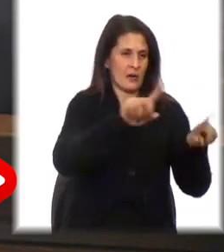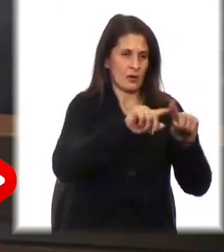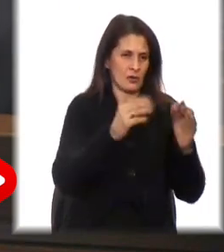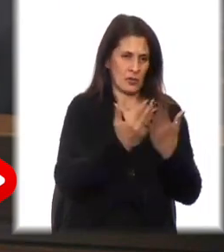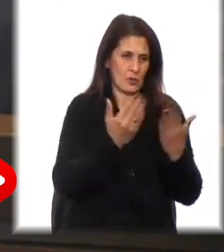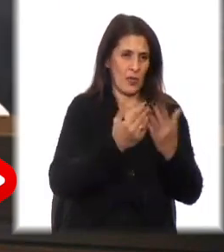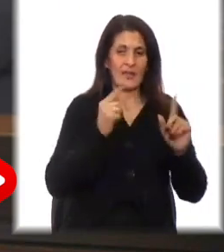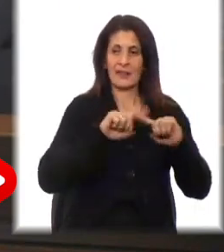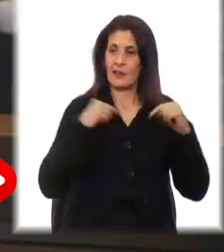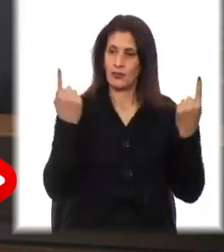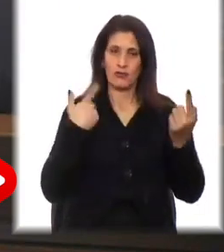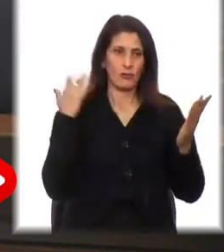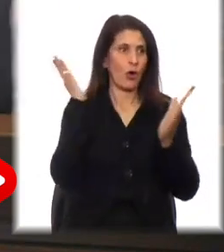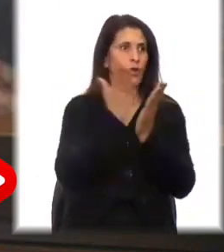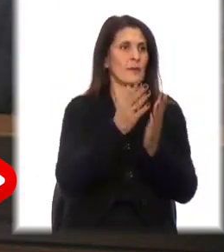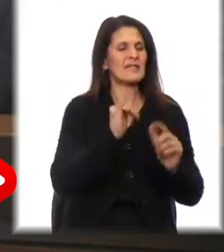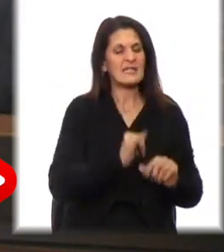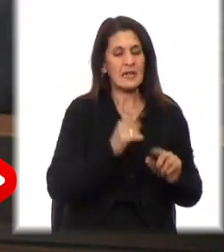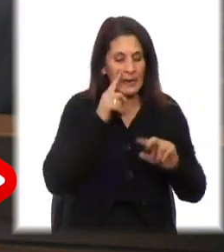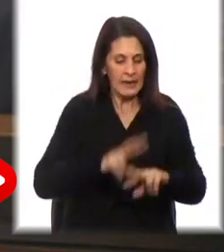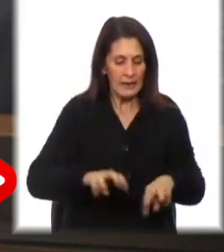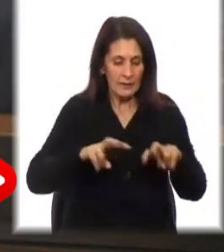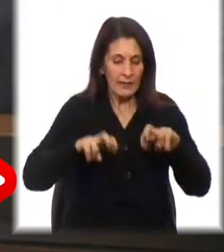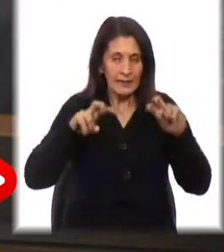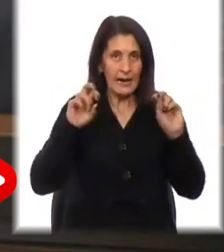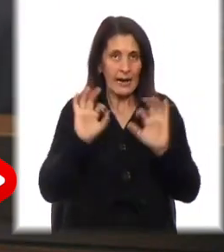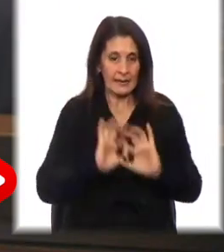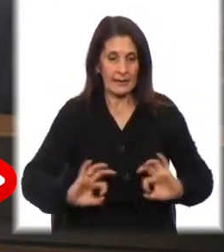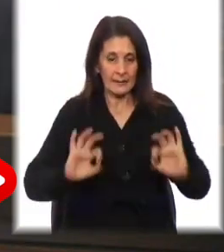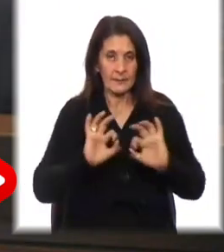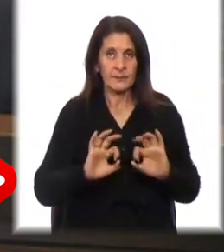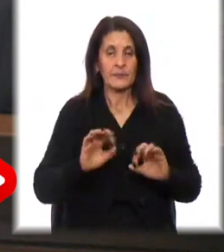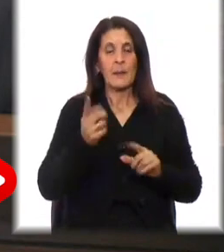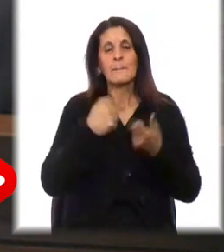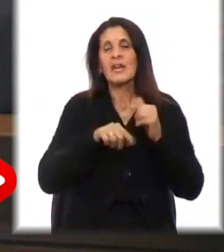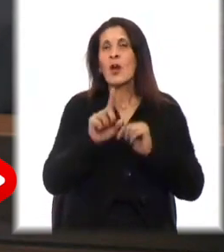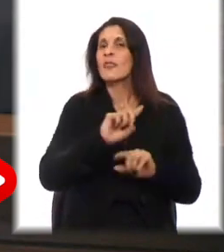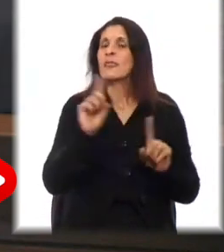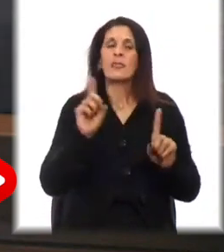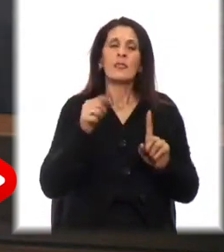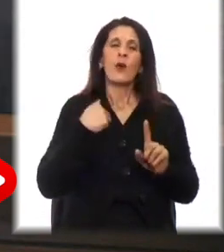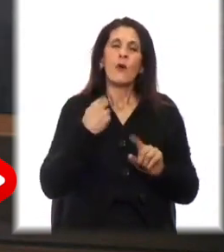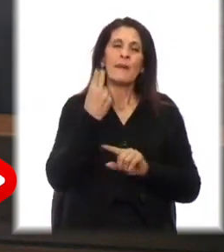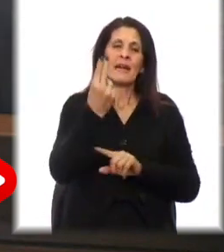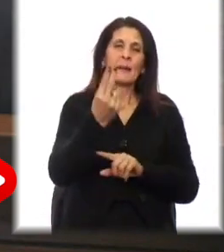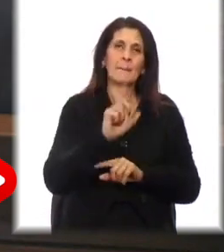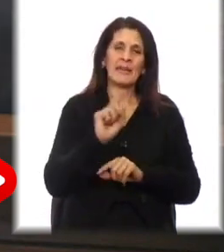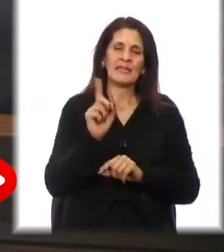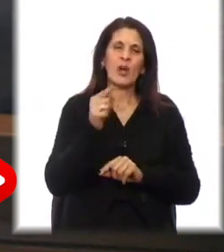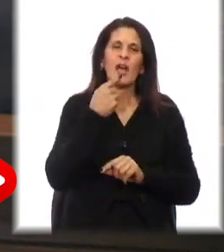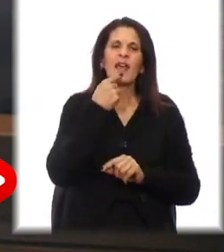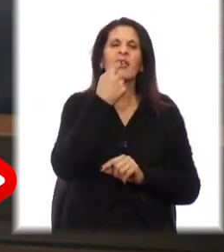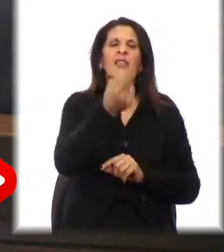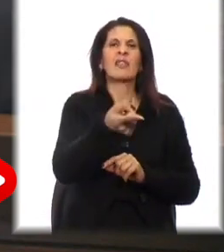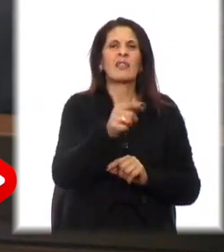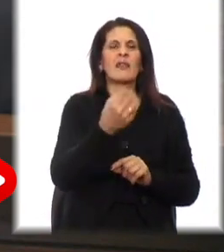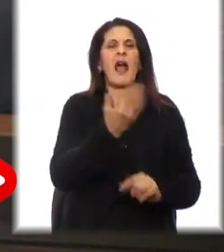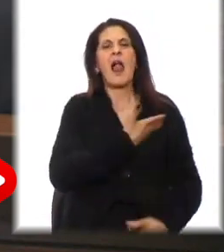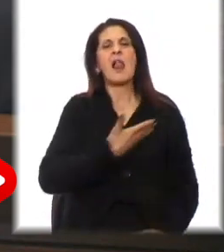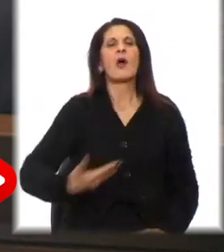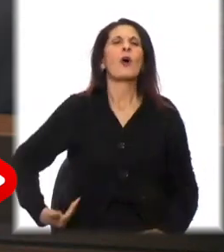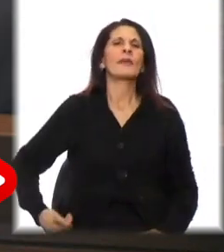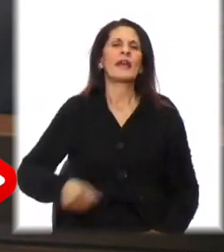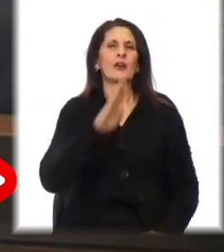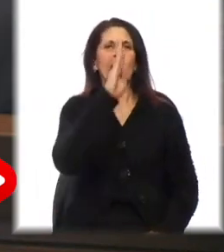condenamos sin analizar un contexto histórico. Pero de ninguna manera vamos a permitir que se califique al gobierno de